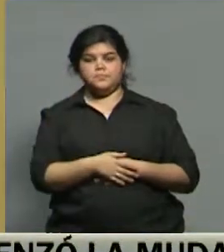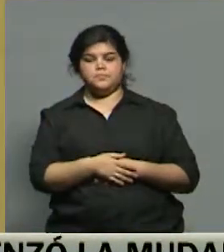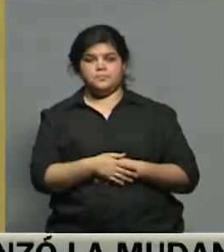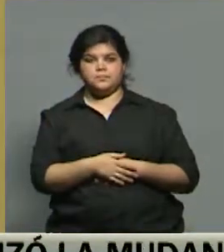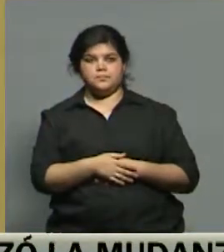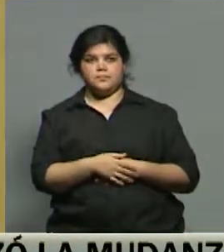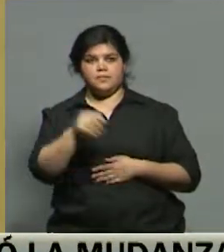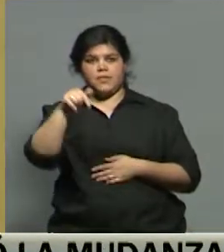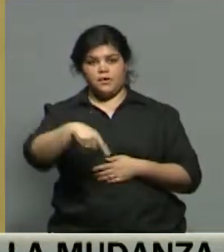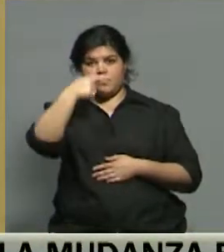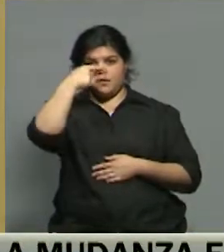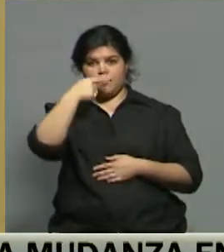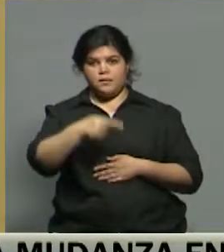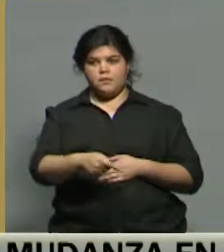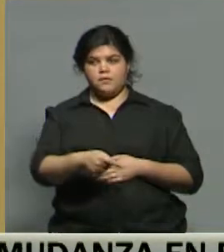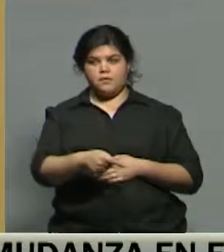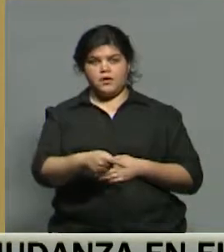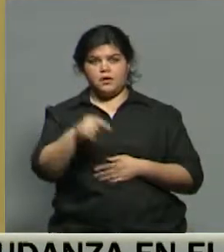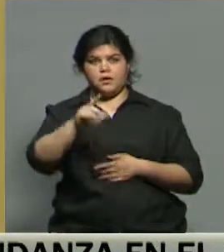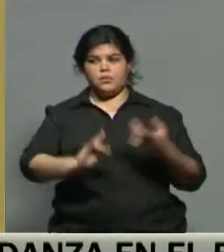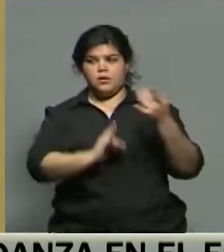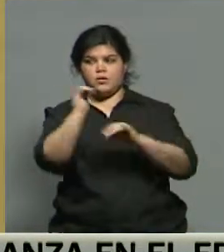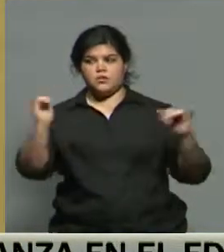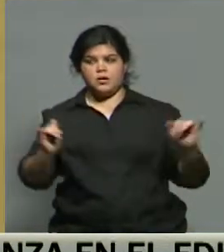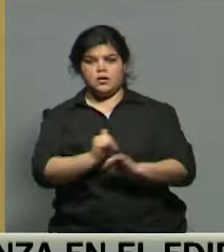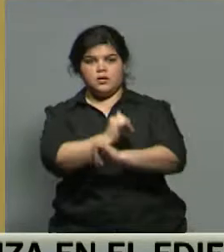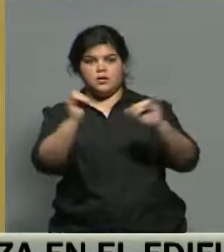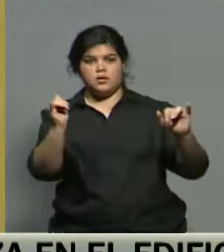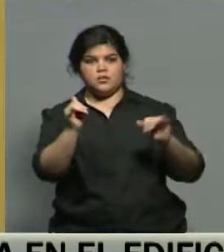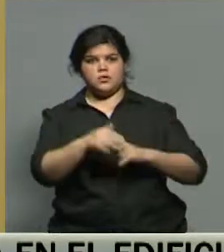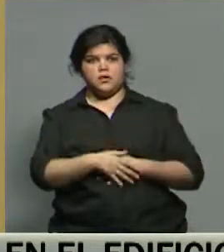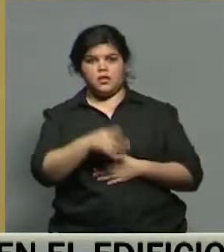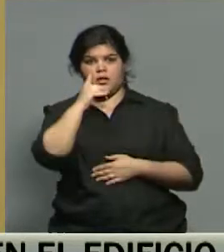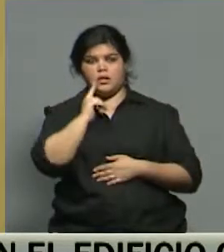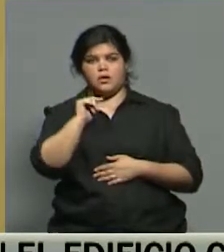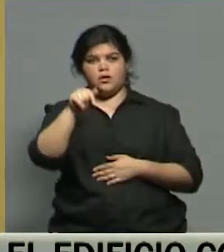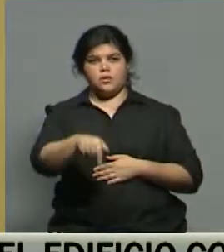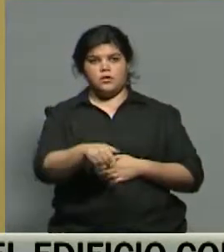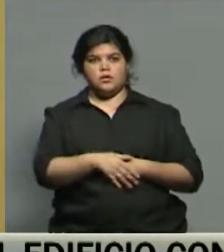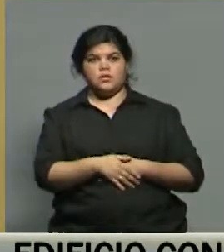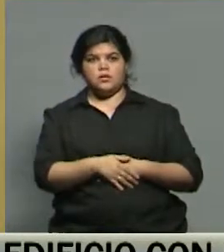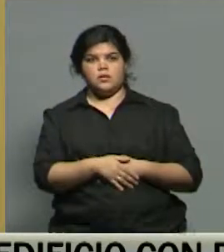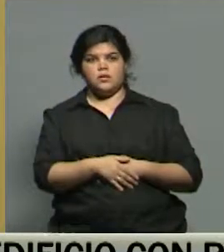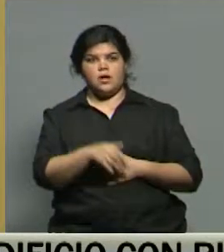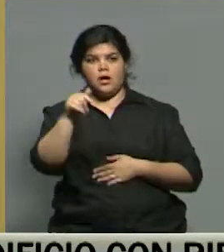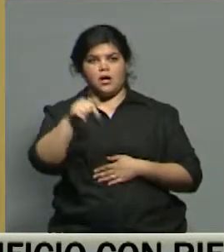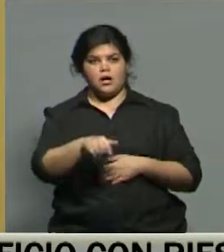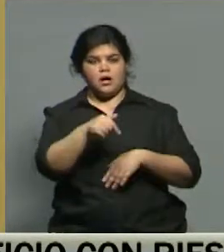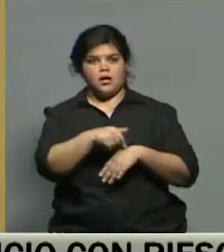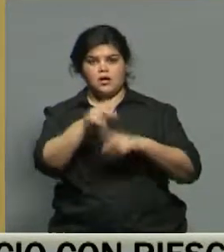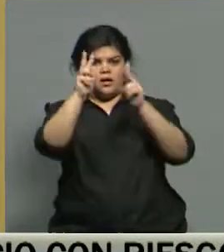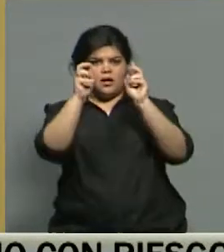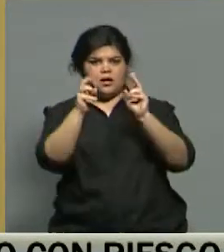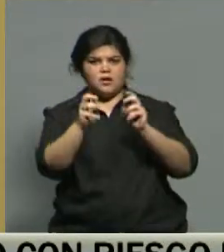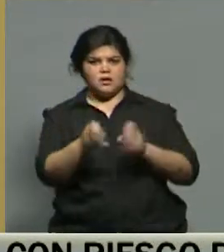Hemos llegado al final de la edición de Universidad Noticias del Día. Ha sido la verdad que complejo el análisis